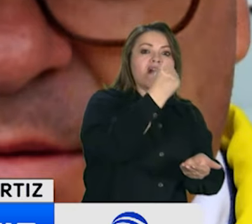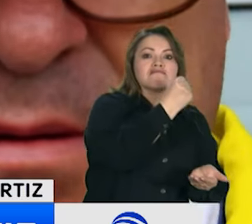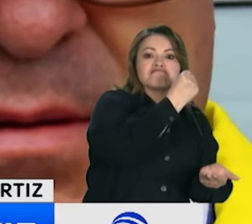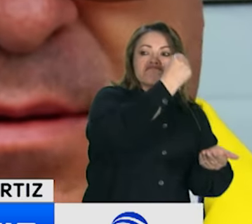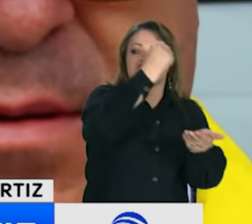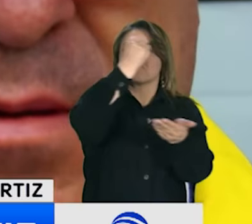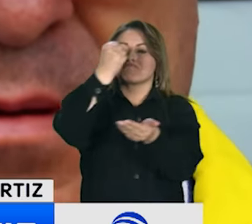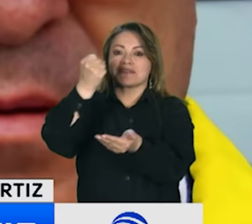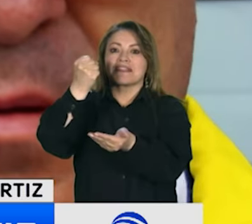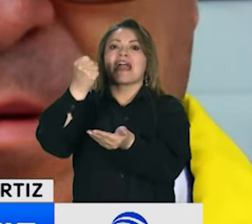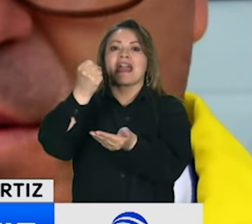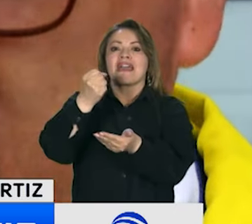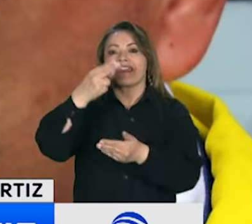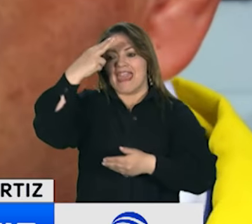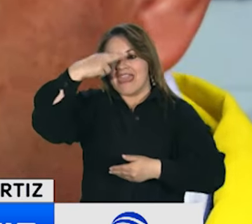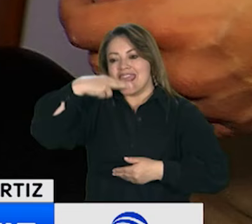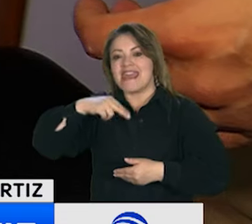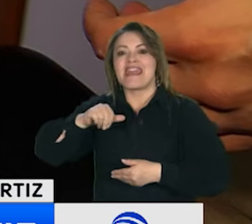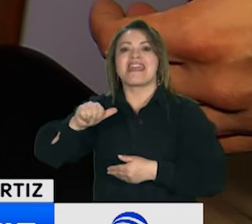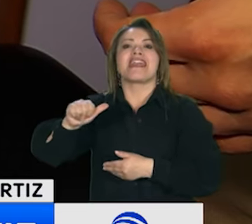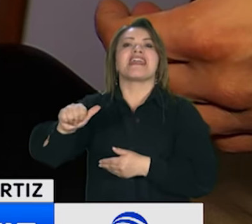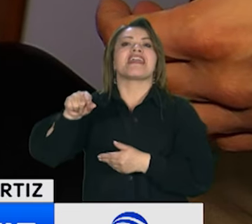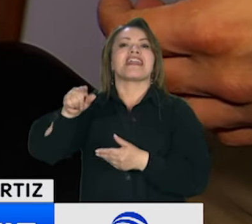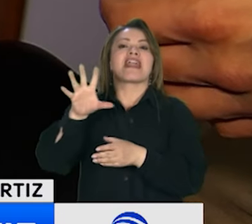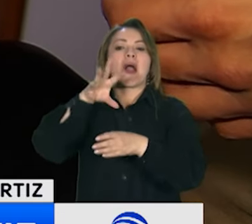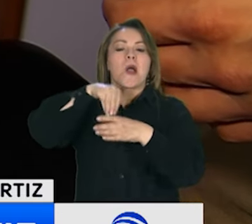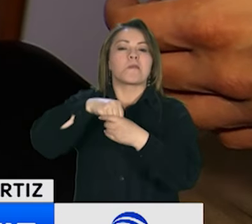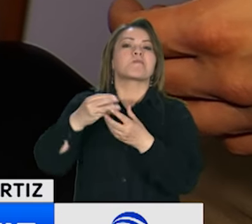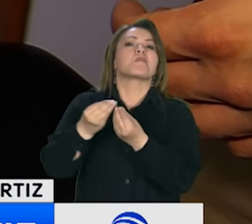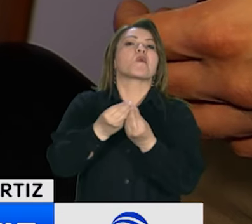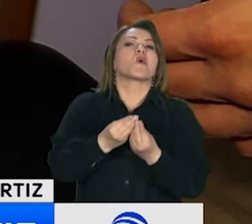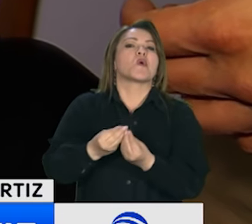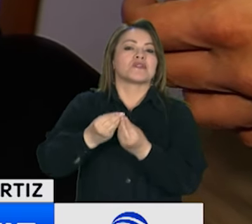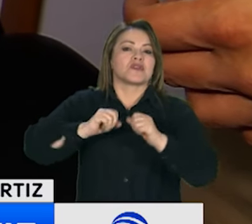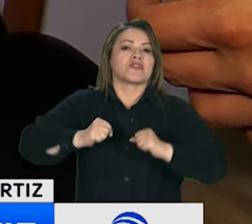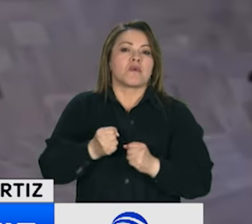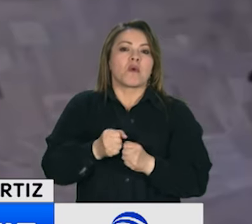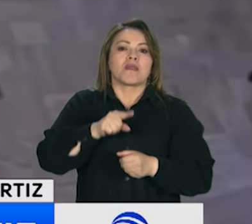llegada de la hija del congresista al Consejo de Bogotá.